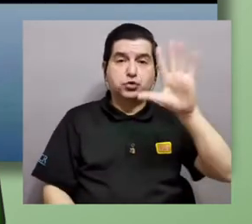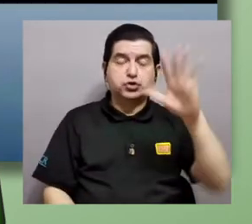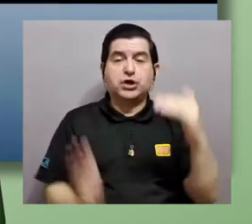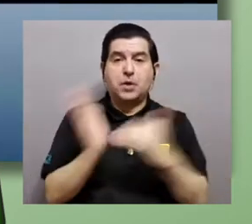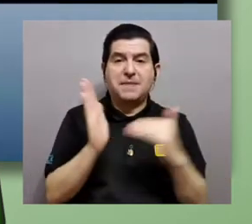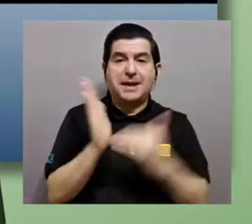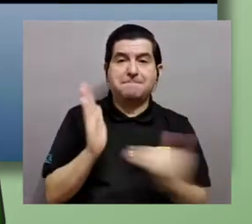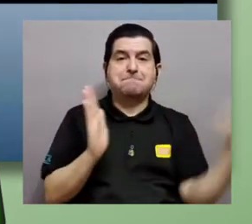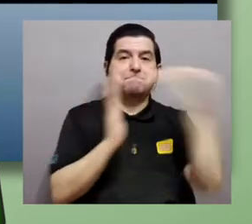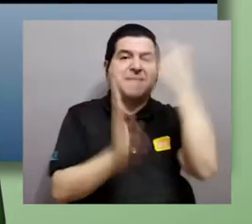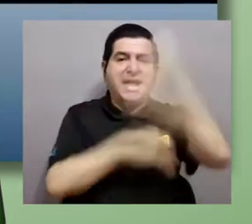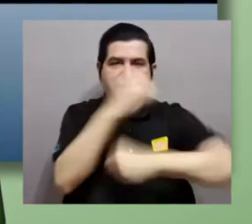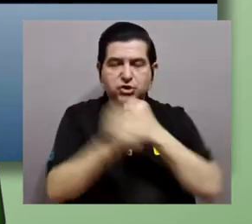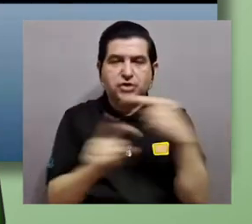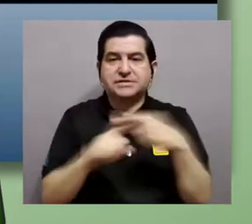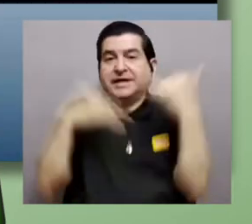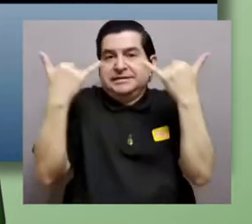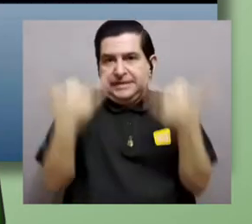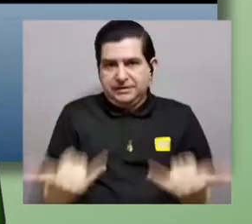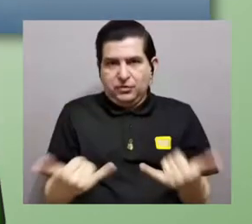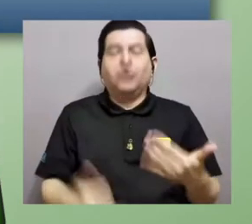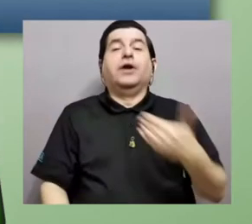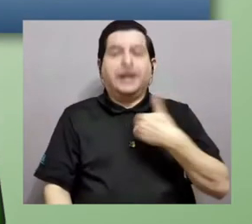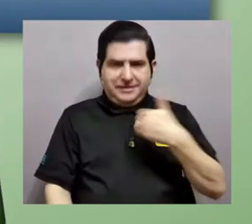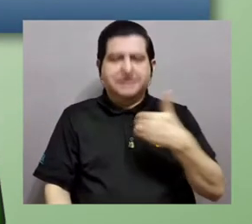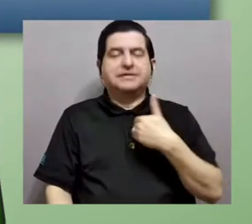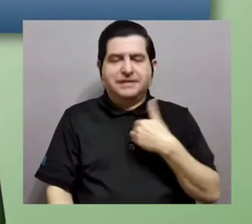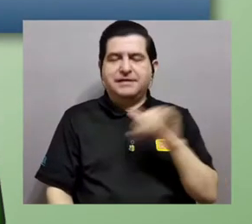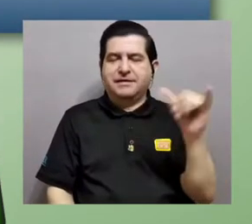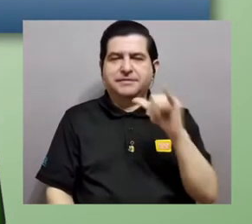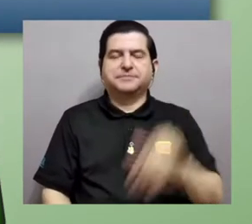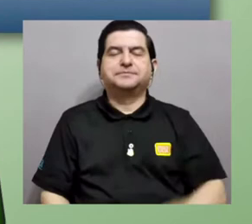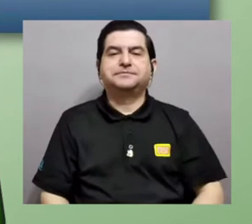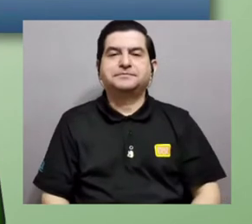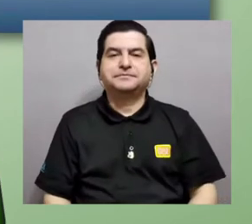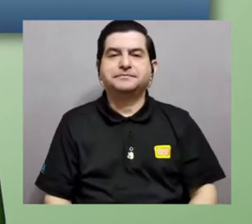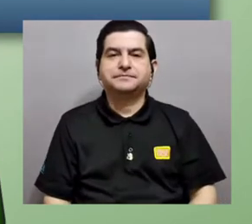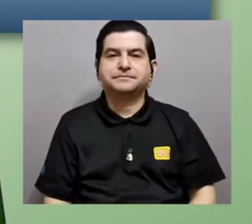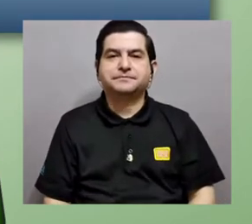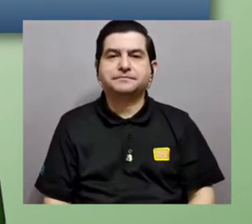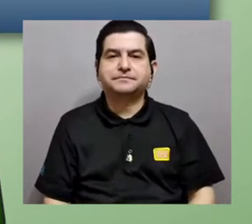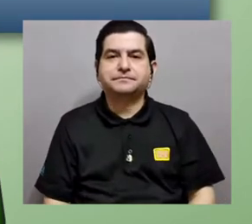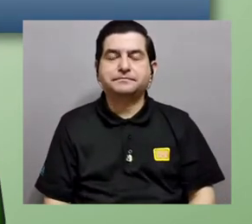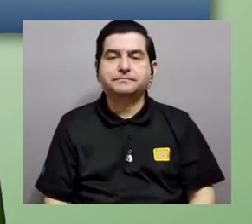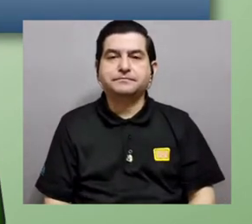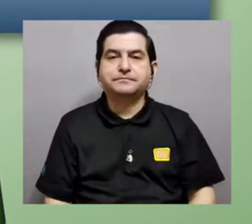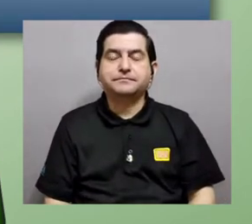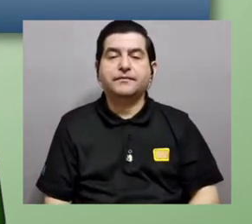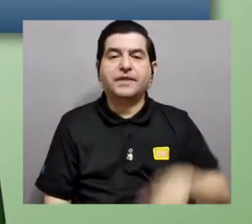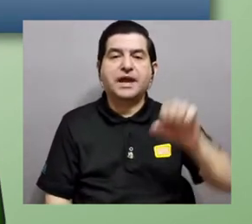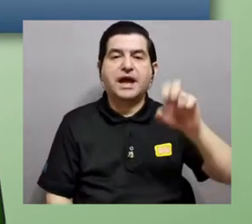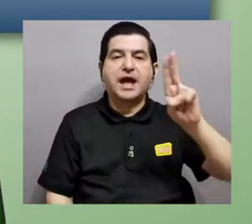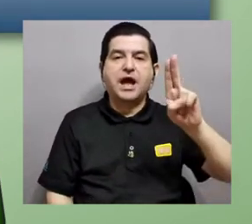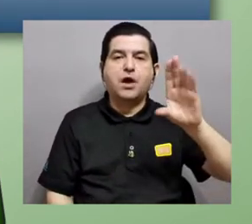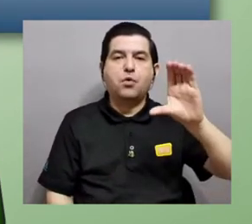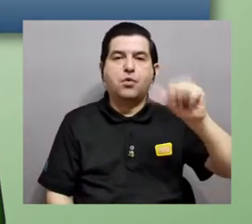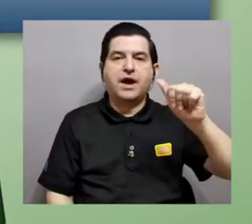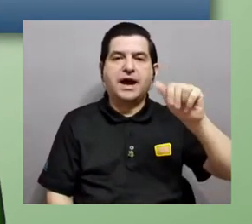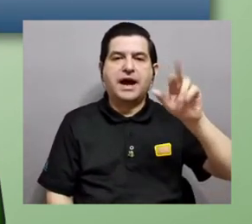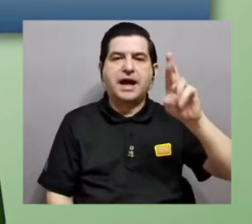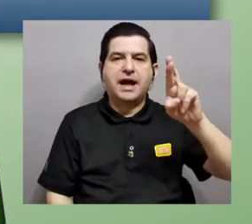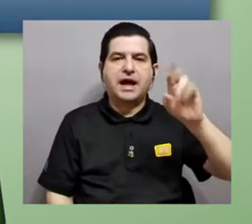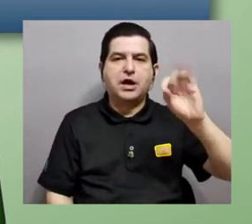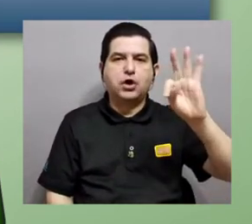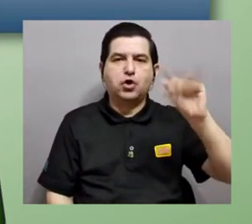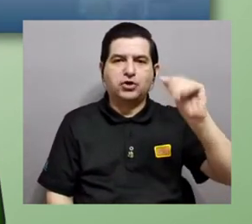.5 mil millones de años hasta la actualidad. Todavía tenemos estromatolitos. Los eucariotas y el